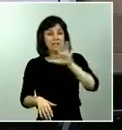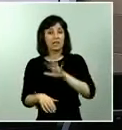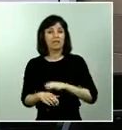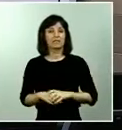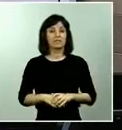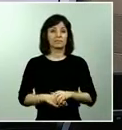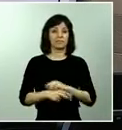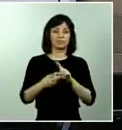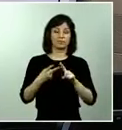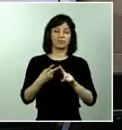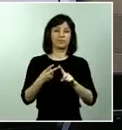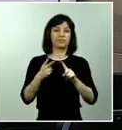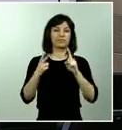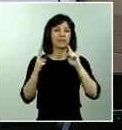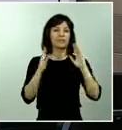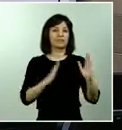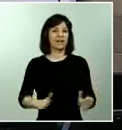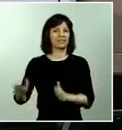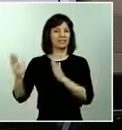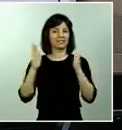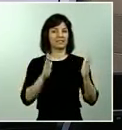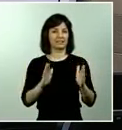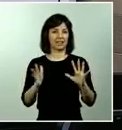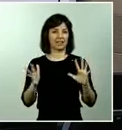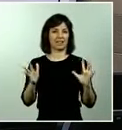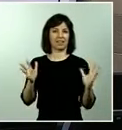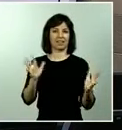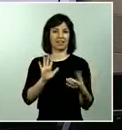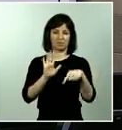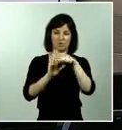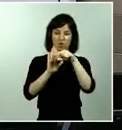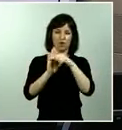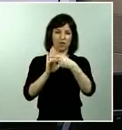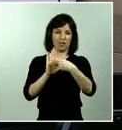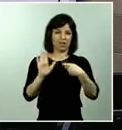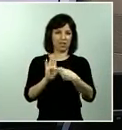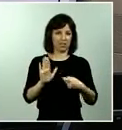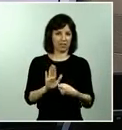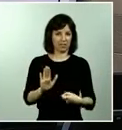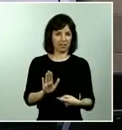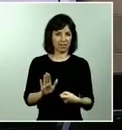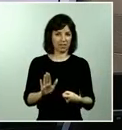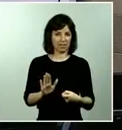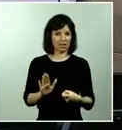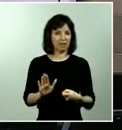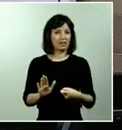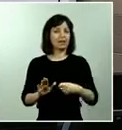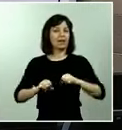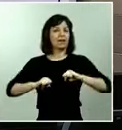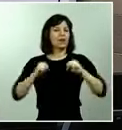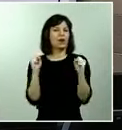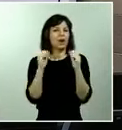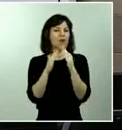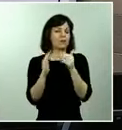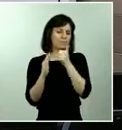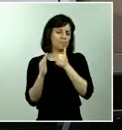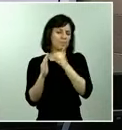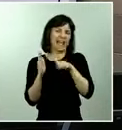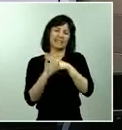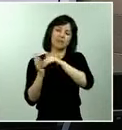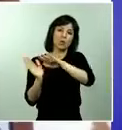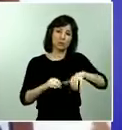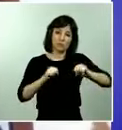desescalada en las que trabaja el gobierno los mayores serán los últimos en salir del confinamiento y a la hora de poner en práctica esta medida